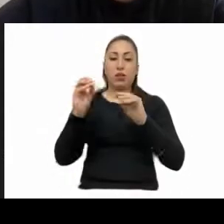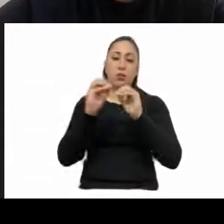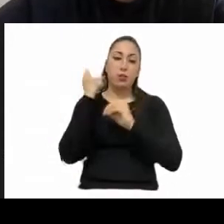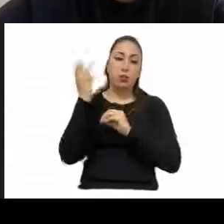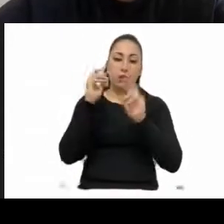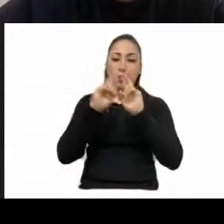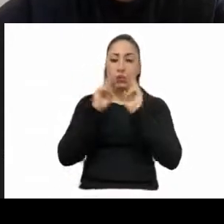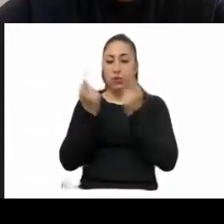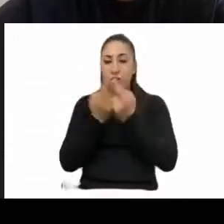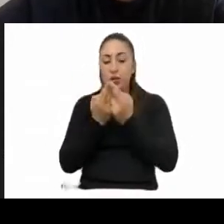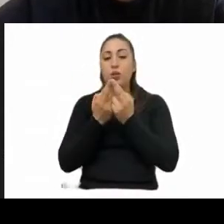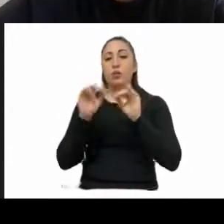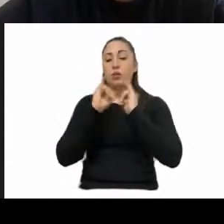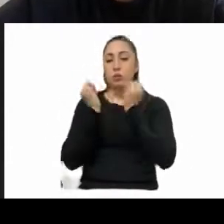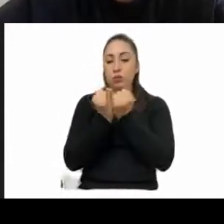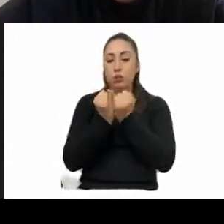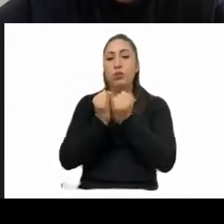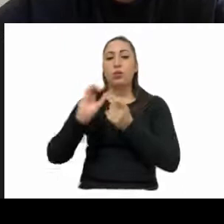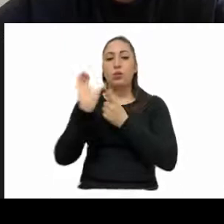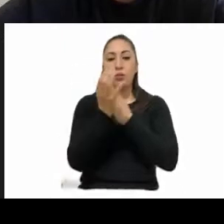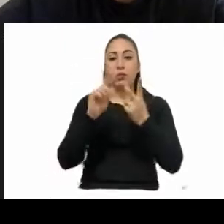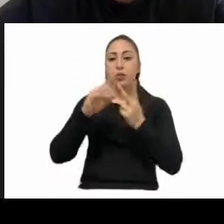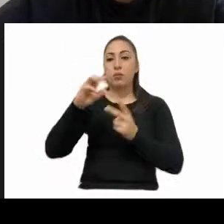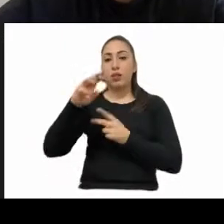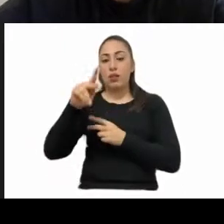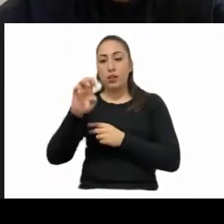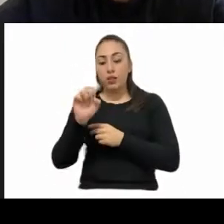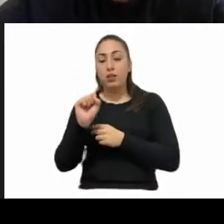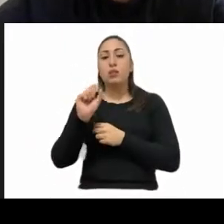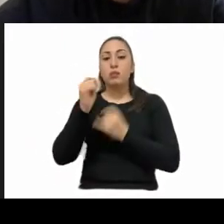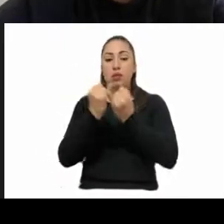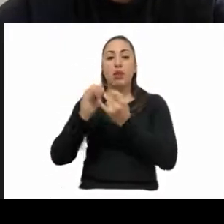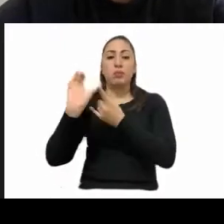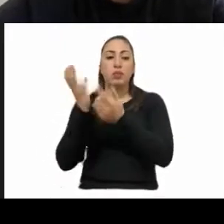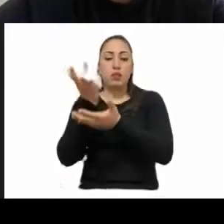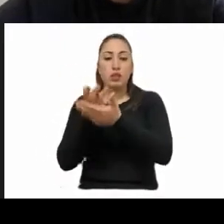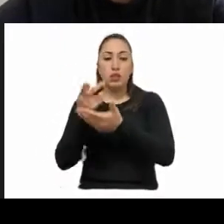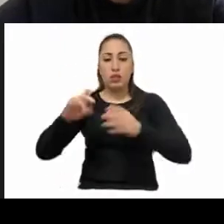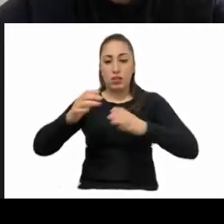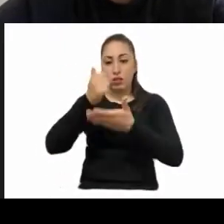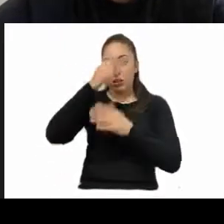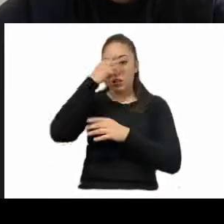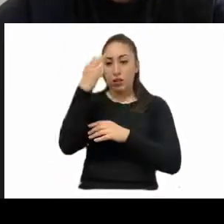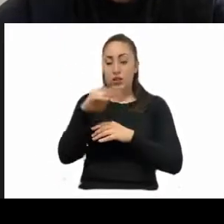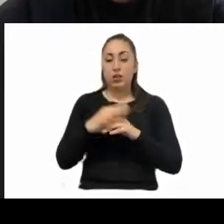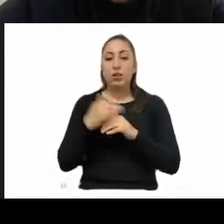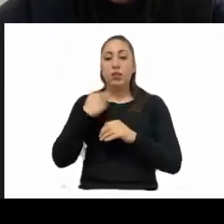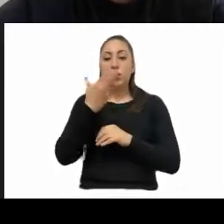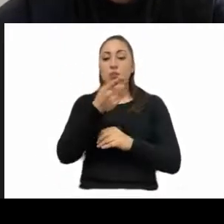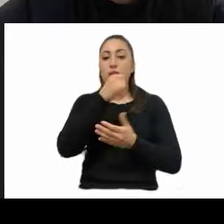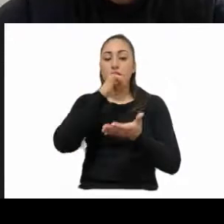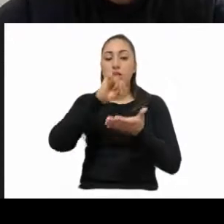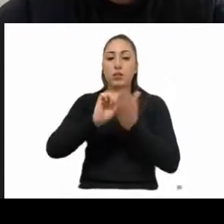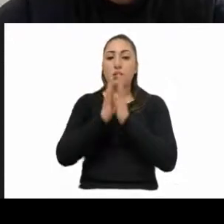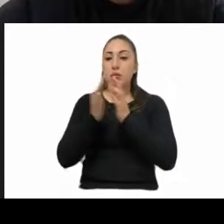comisiones, comités, y la Comisión Permanente del Congreso de la Ciudad de México. Con base en lo anterior solicito a la secretaria proceda a pasar